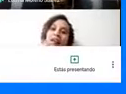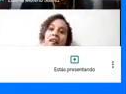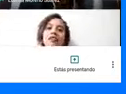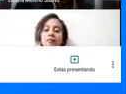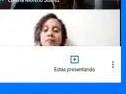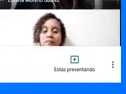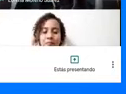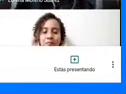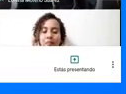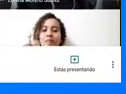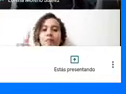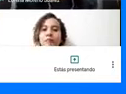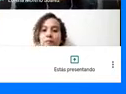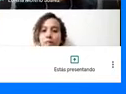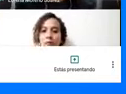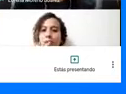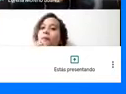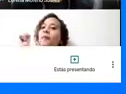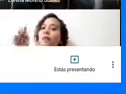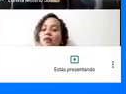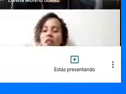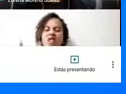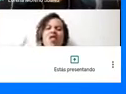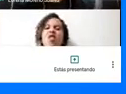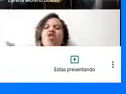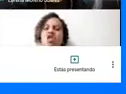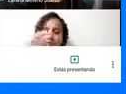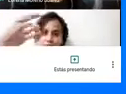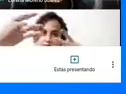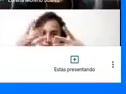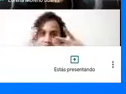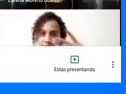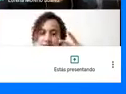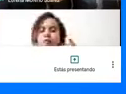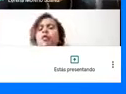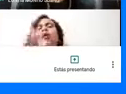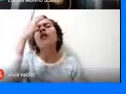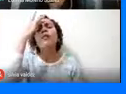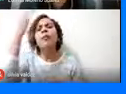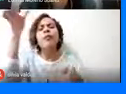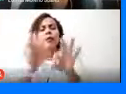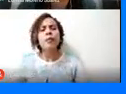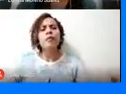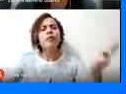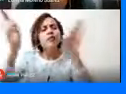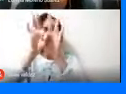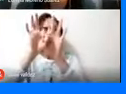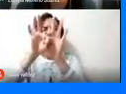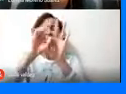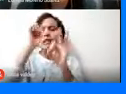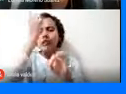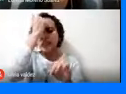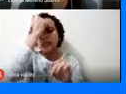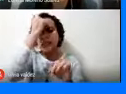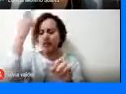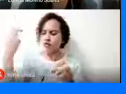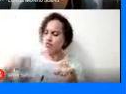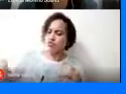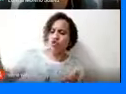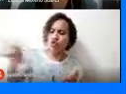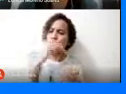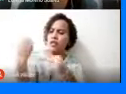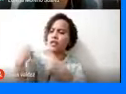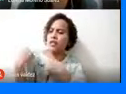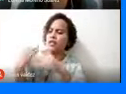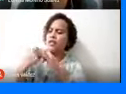Primero, primera pregunta que encontramos en el chat, ¿por qué es importante el principio de corresponsabilidad